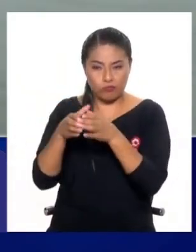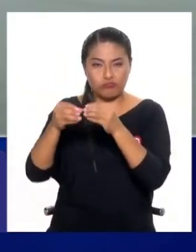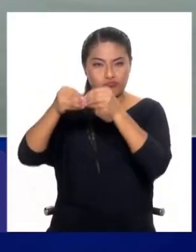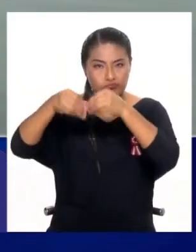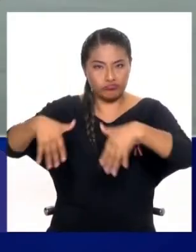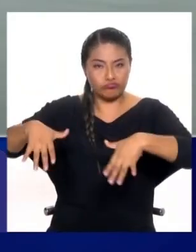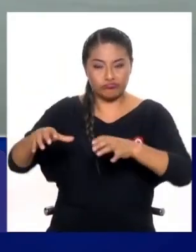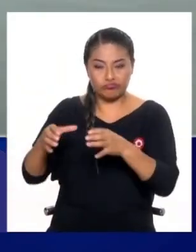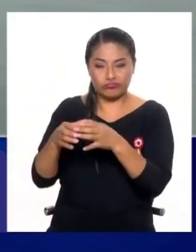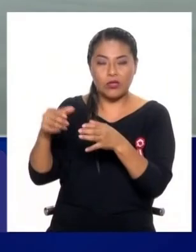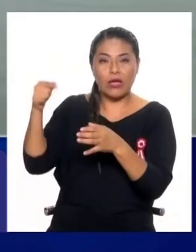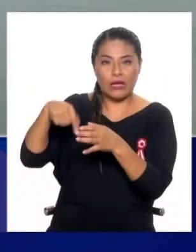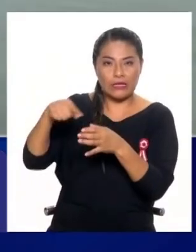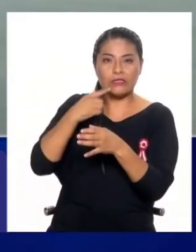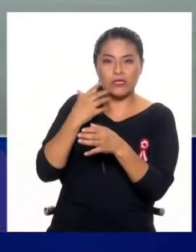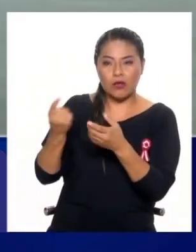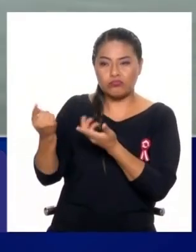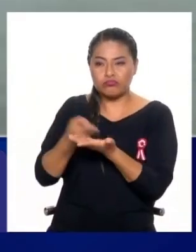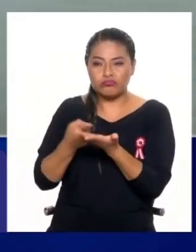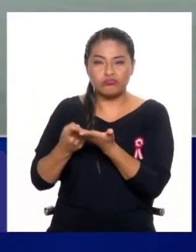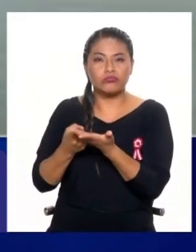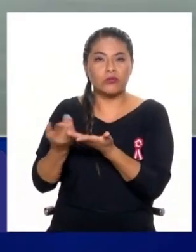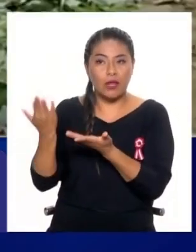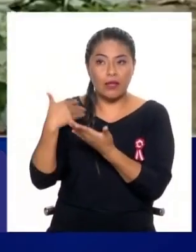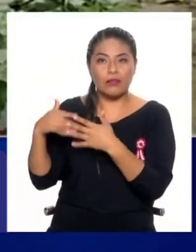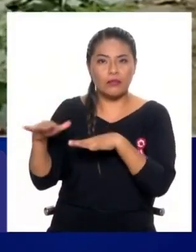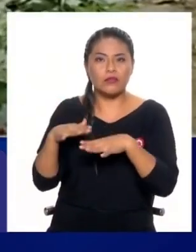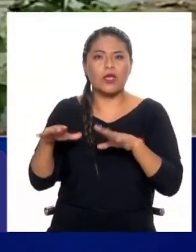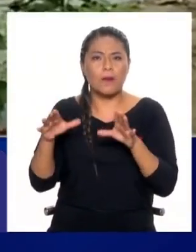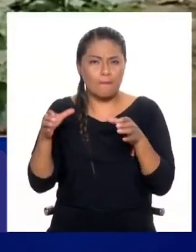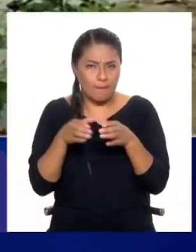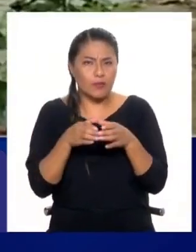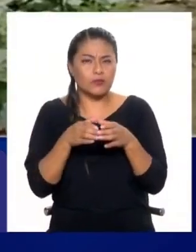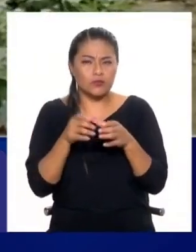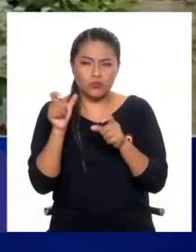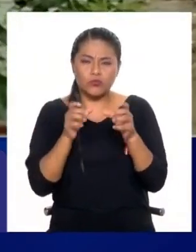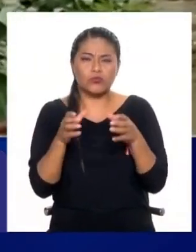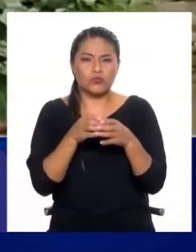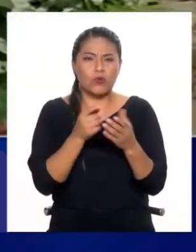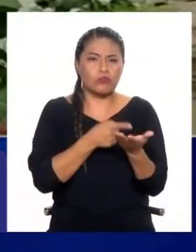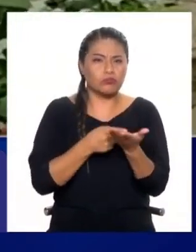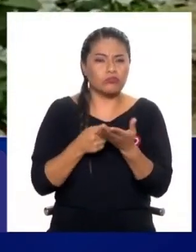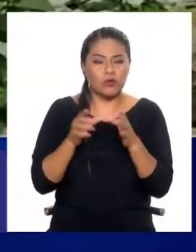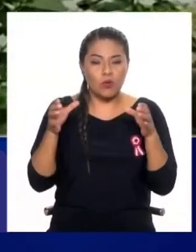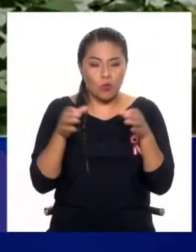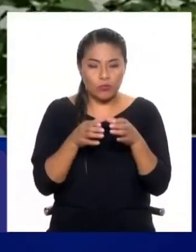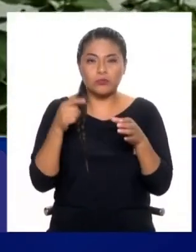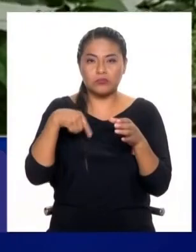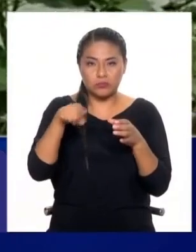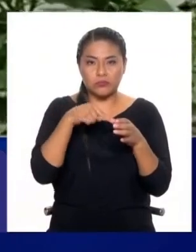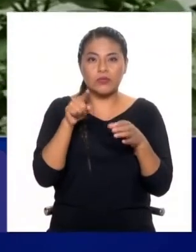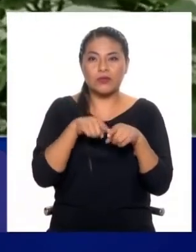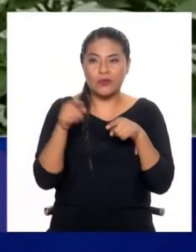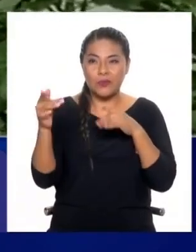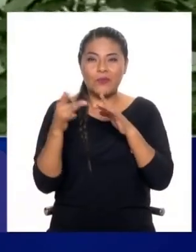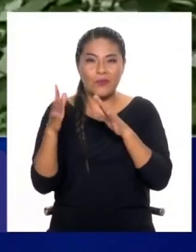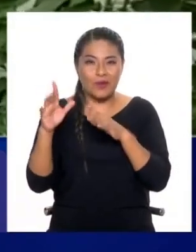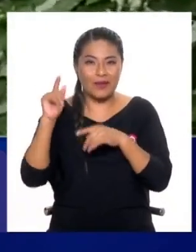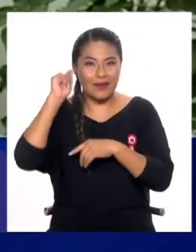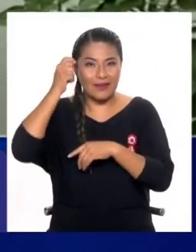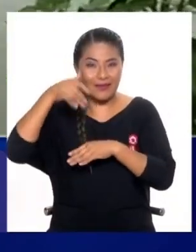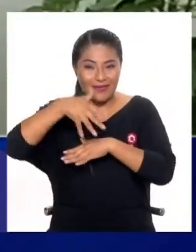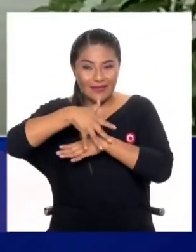se ha formado una comisión justamente de gestión de riesgo de desastres en donde me parece que a través también del Colegio de Ingenieros como